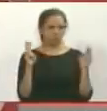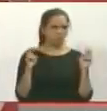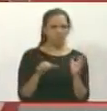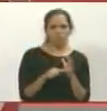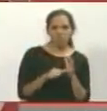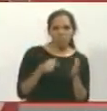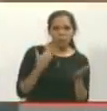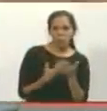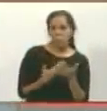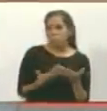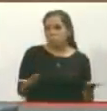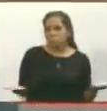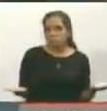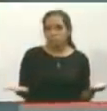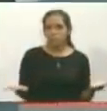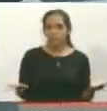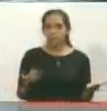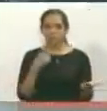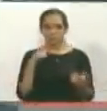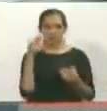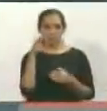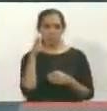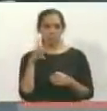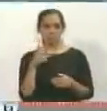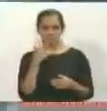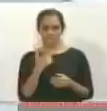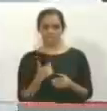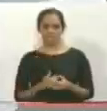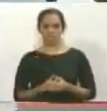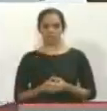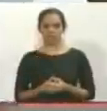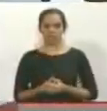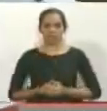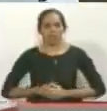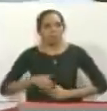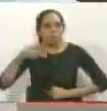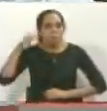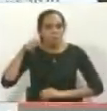Esto dicen ellos que son disparos. Disparos. pa.